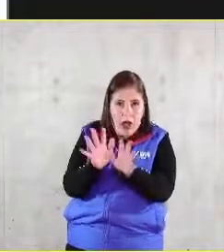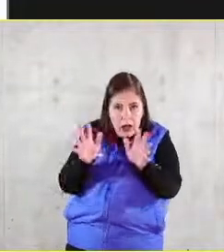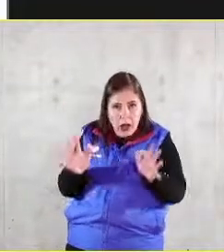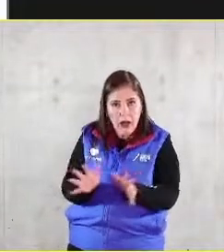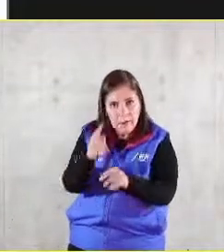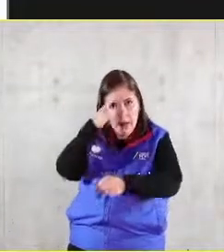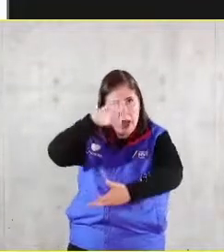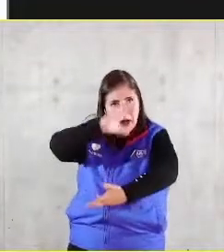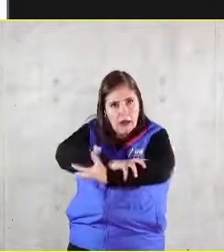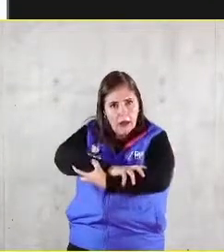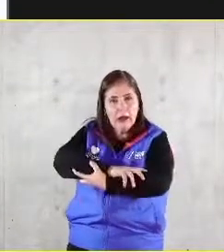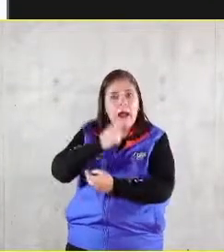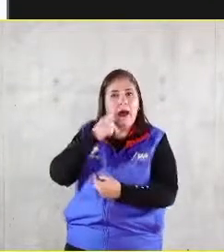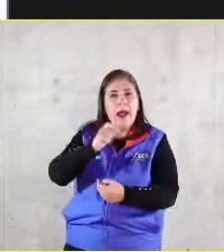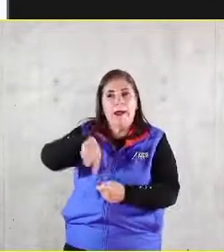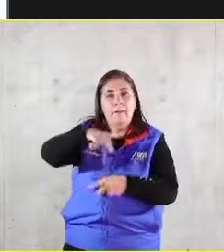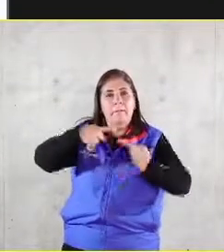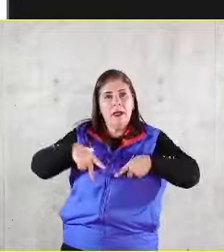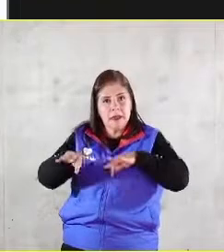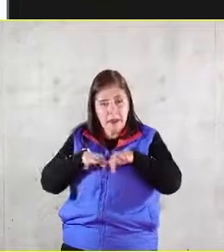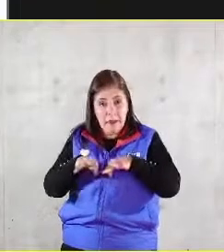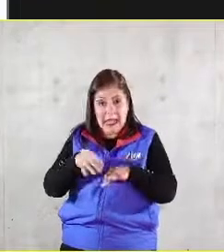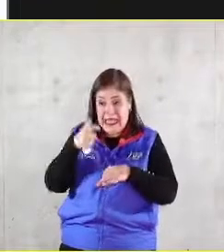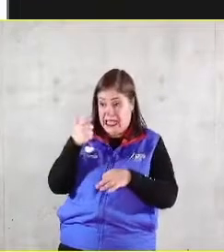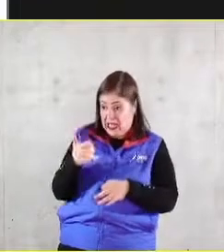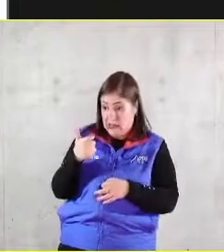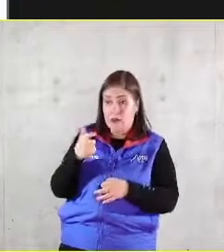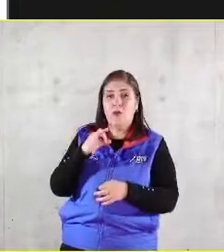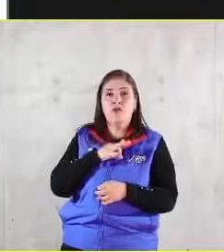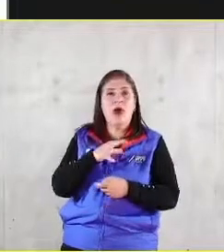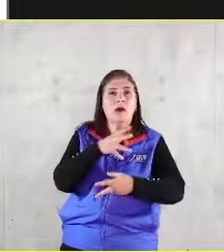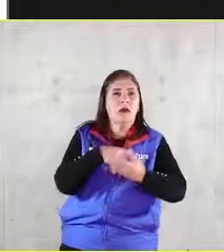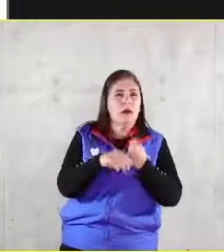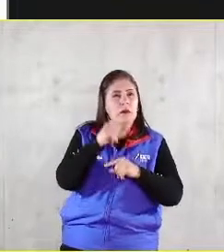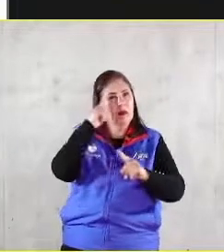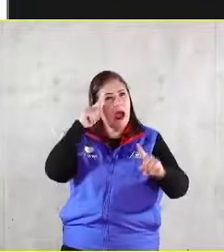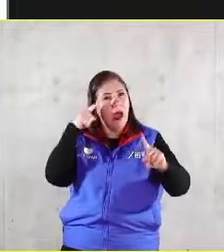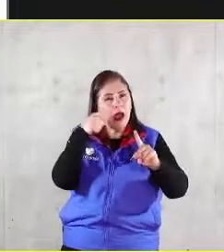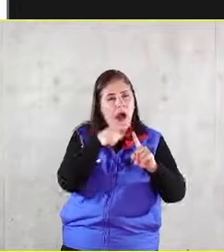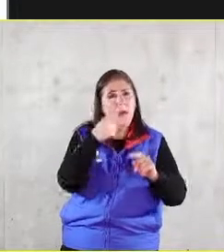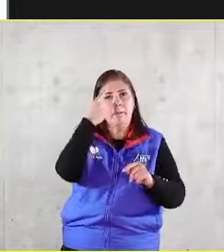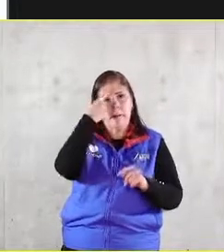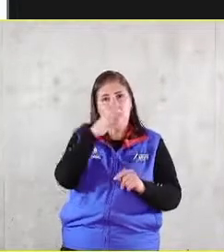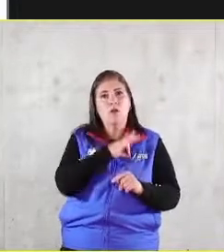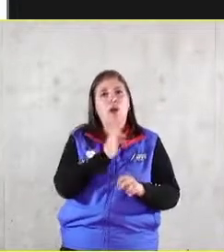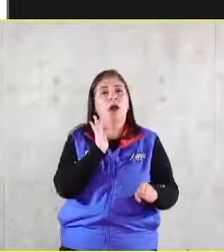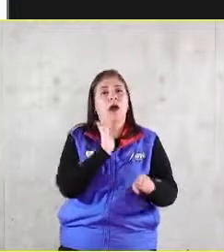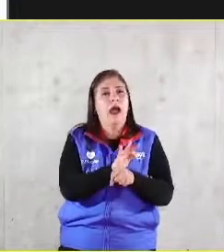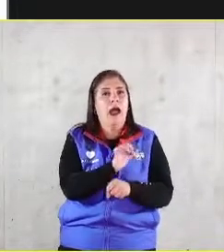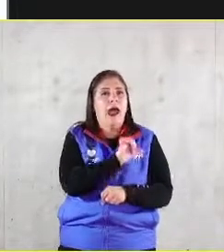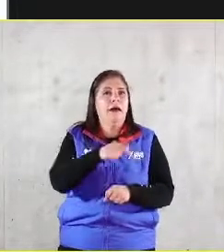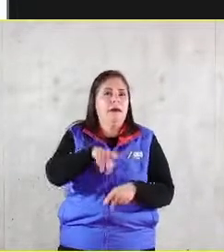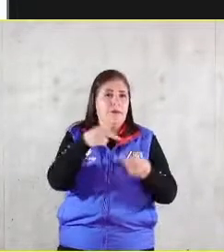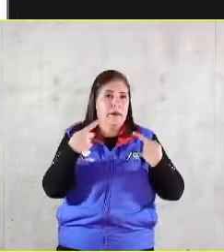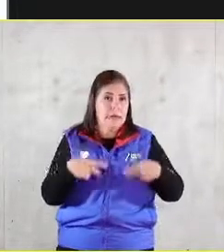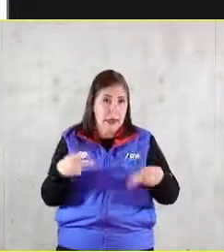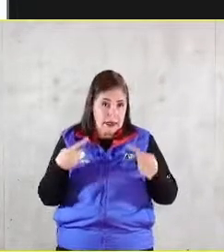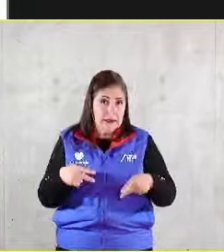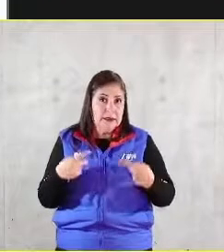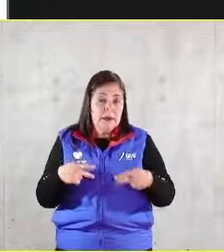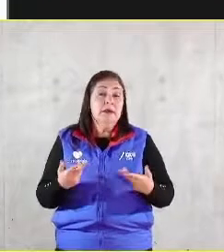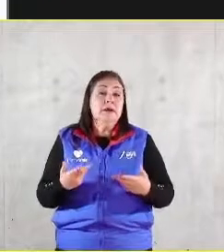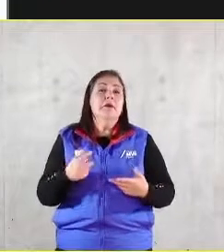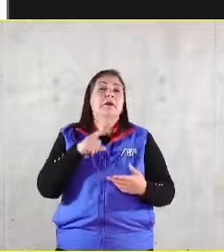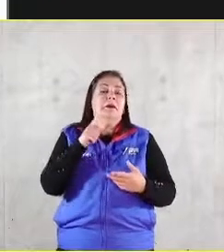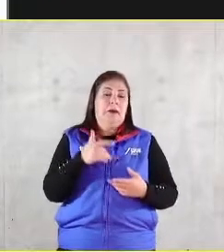colaborador se echan dar parte de esa riqueza en tanto destino universal de los bienes para proteger al colaborador y entonces se